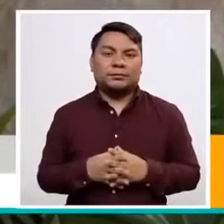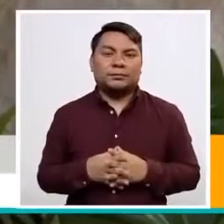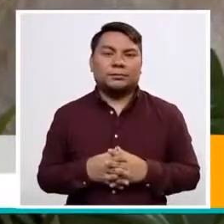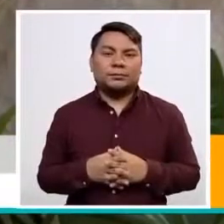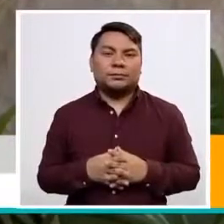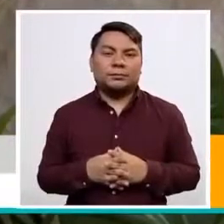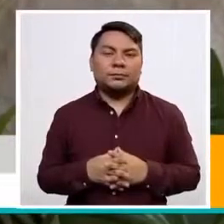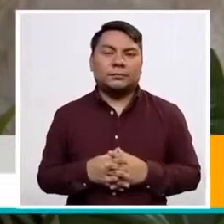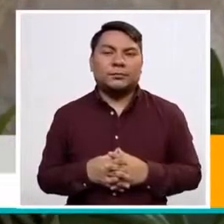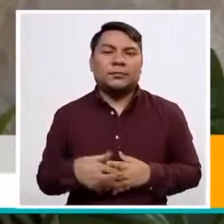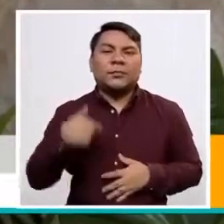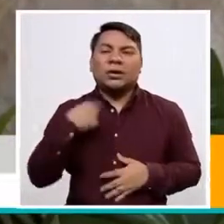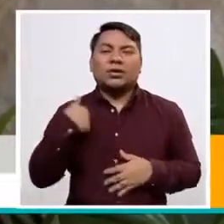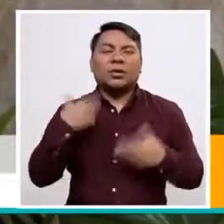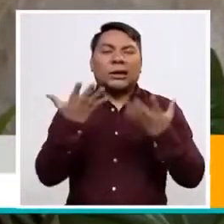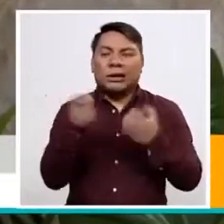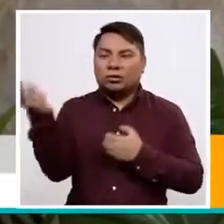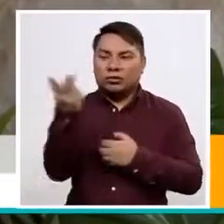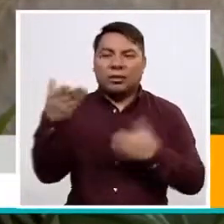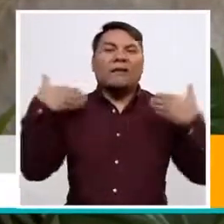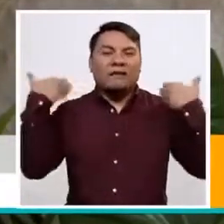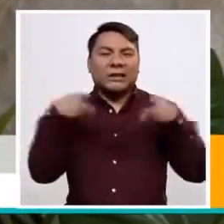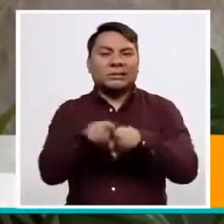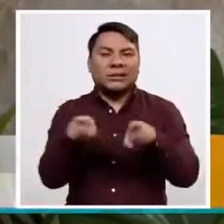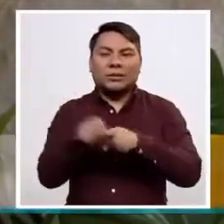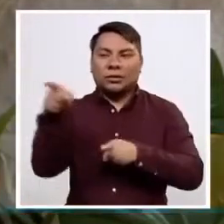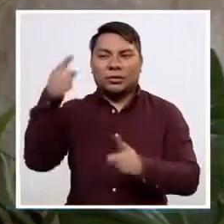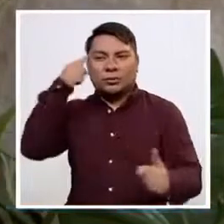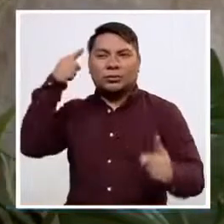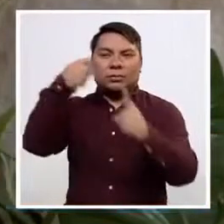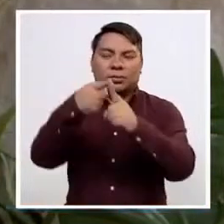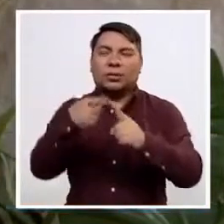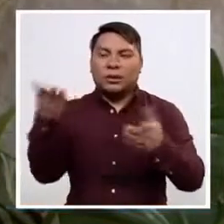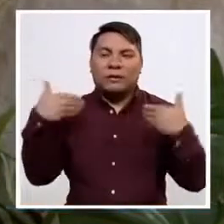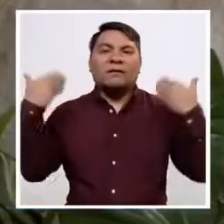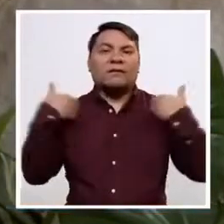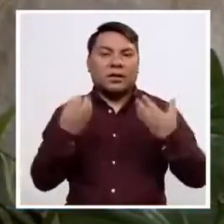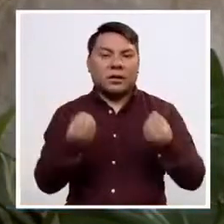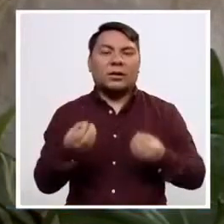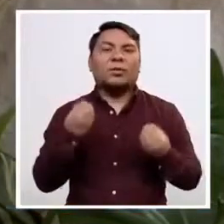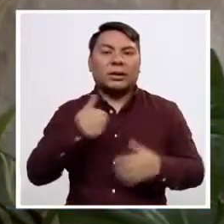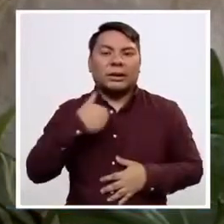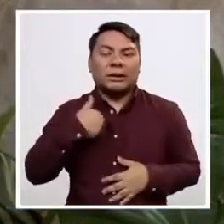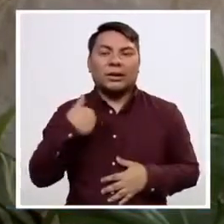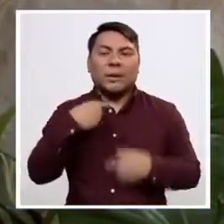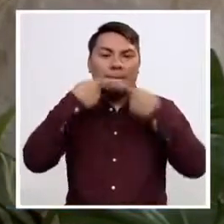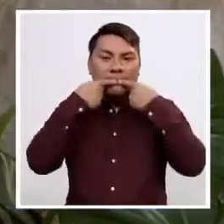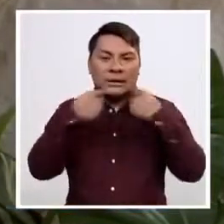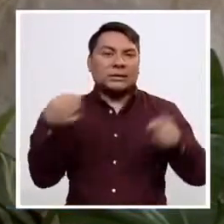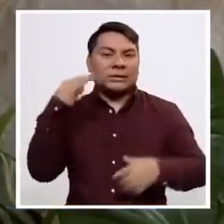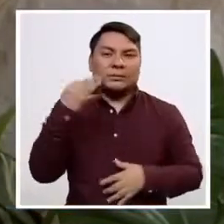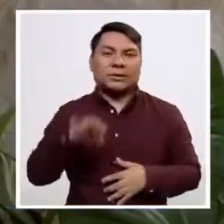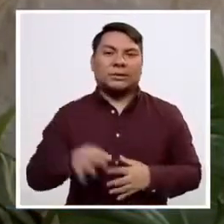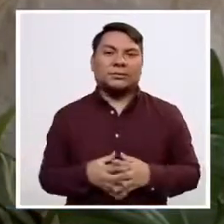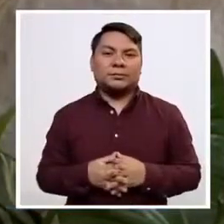Y que sean felices. Eso es lo que yo les dejaría. Que sean muy felices porque eso ha sido mi mensaje